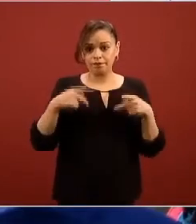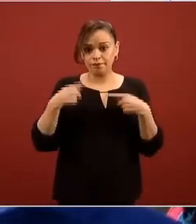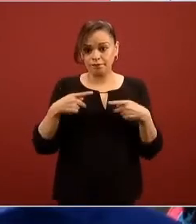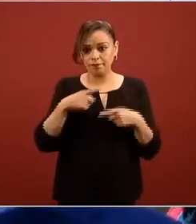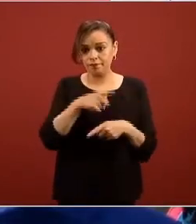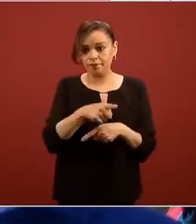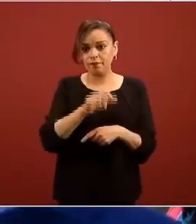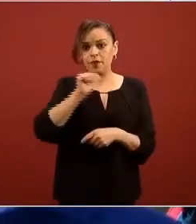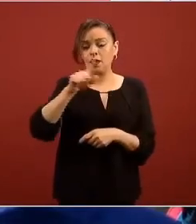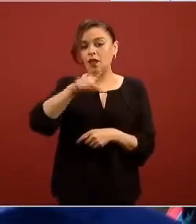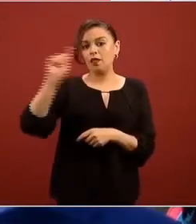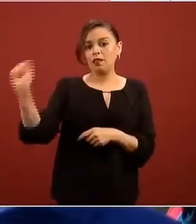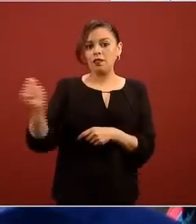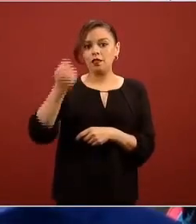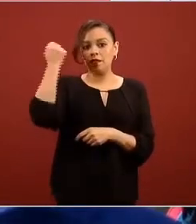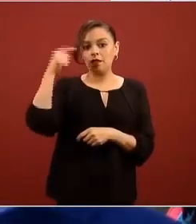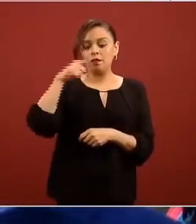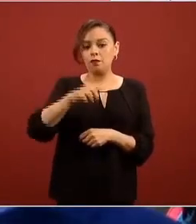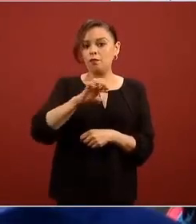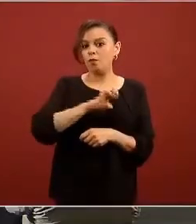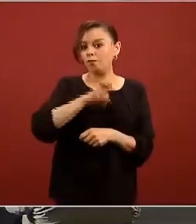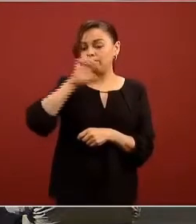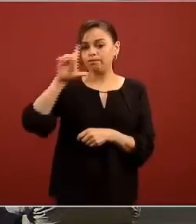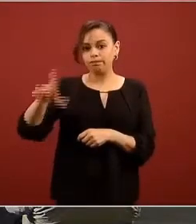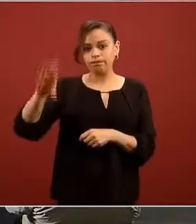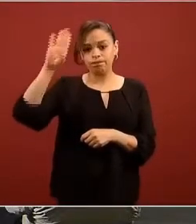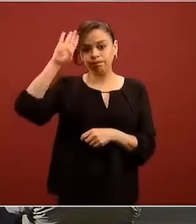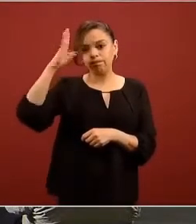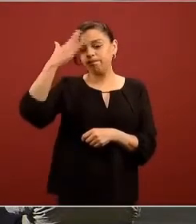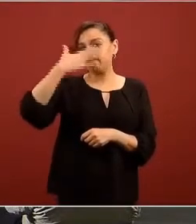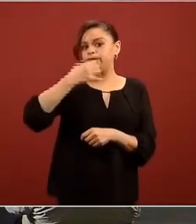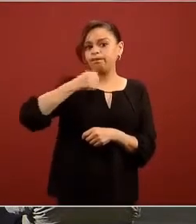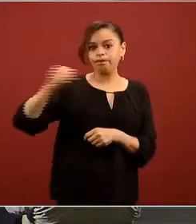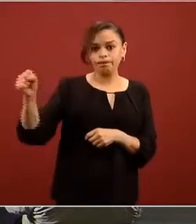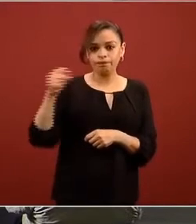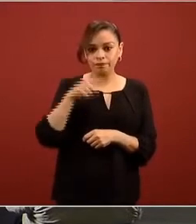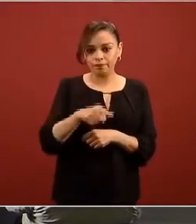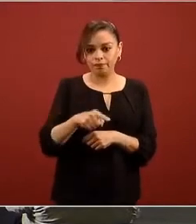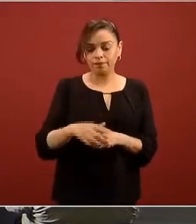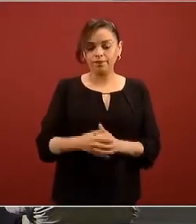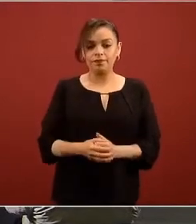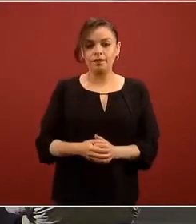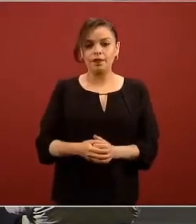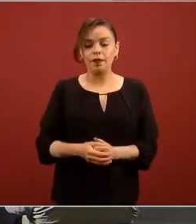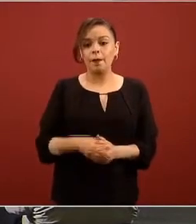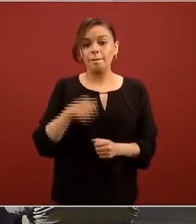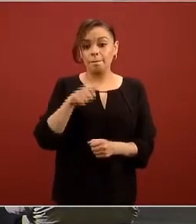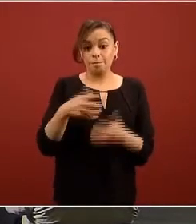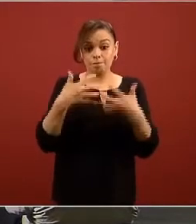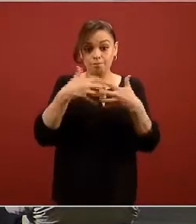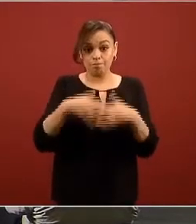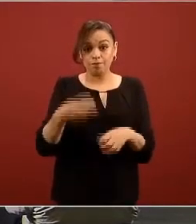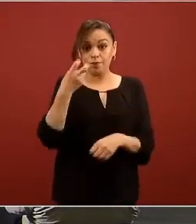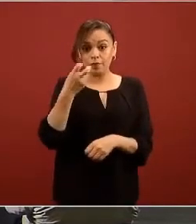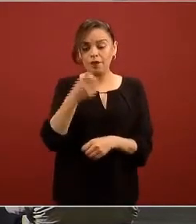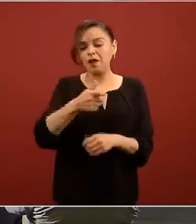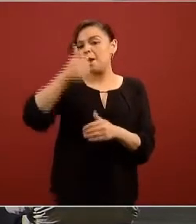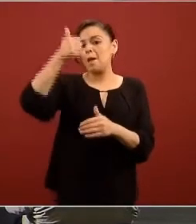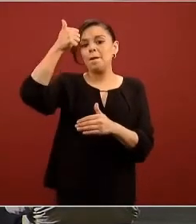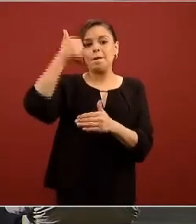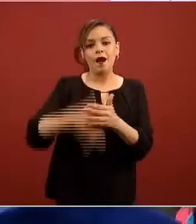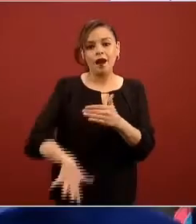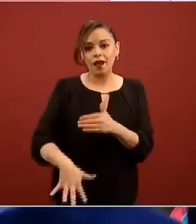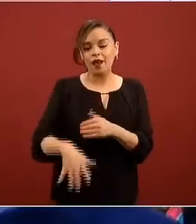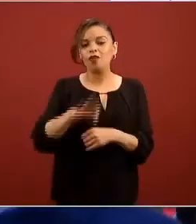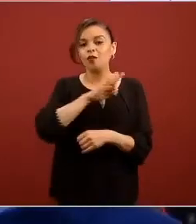este es el reto 100% mexicana económicos más económicos que los que se pueden comprar en el